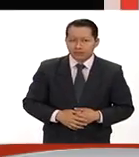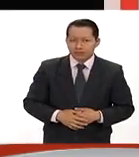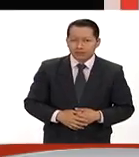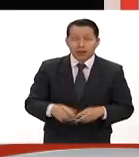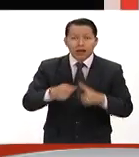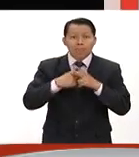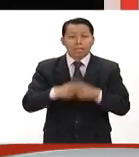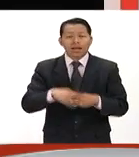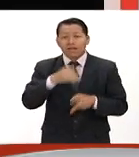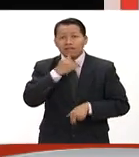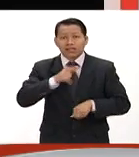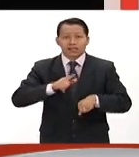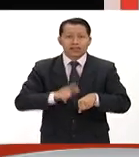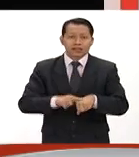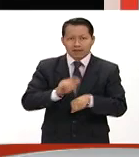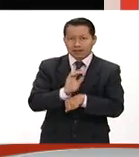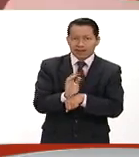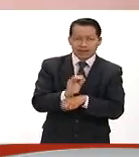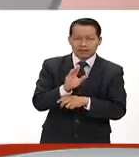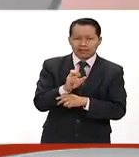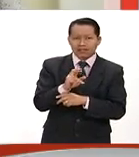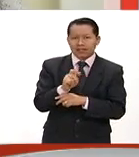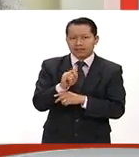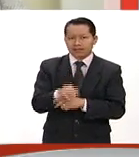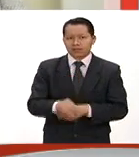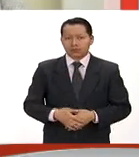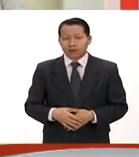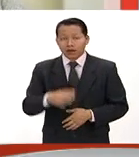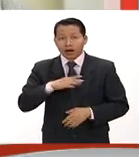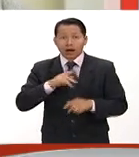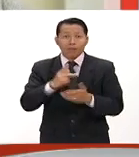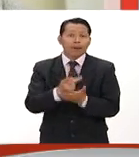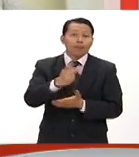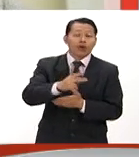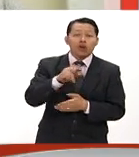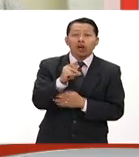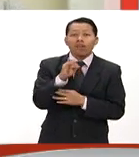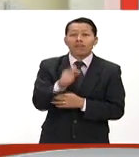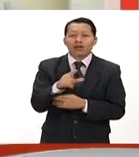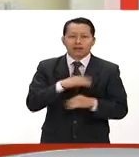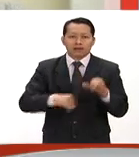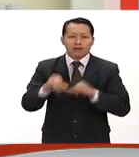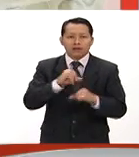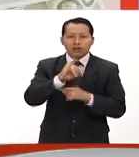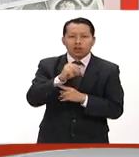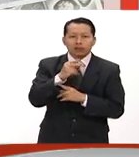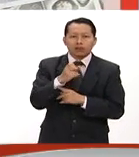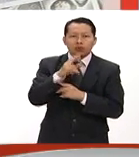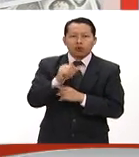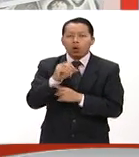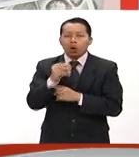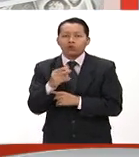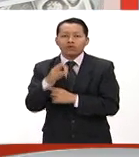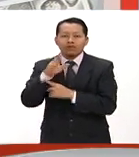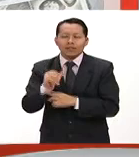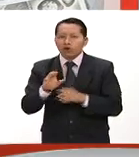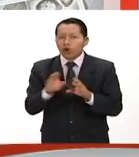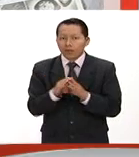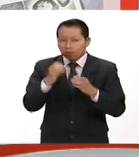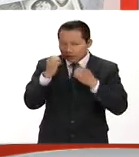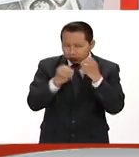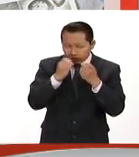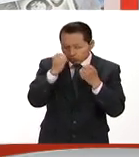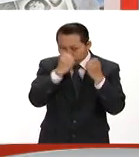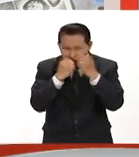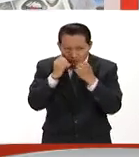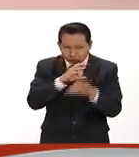Inicia el Festival Internacional Cervantino. Otorgan el premio Nobel de Medicina a Yoshinuro Ozumi por sus estudios sobre el